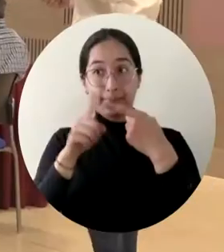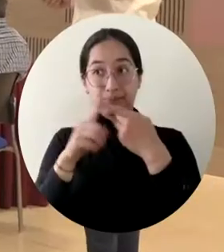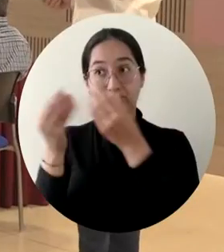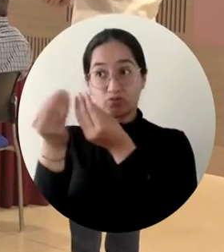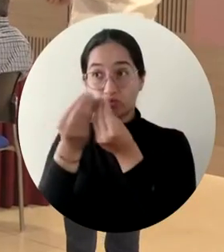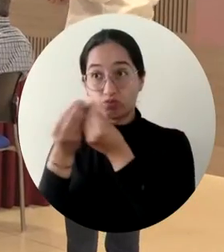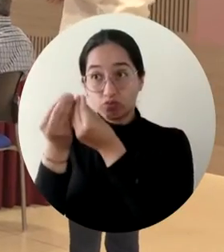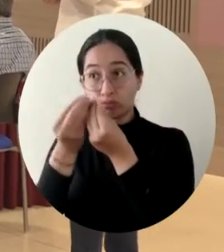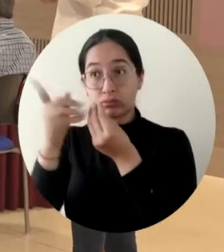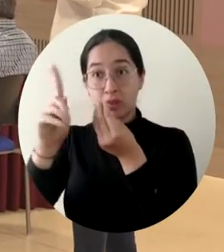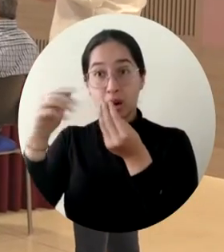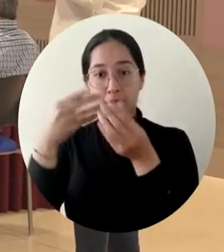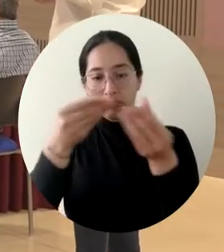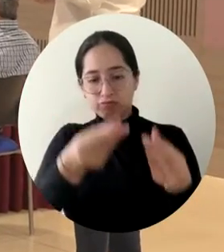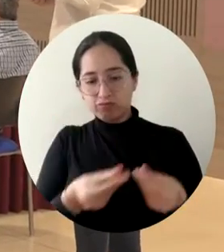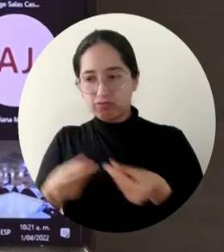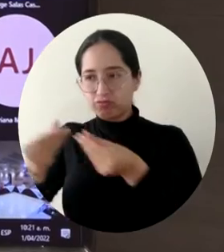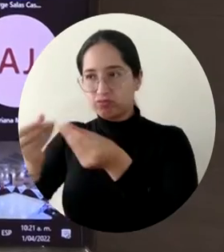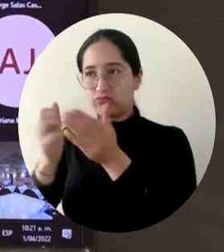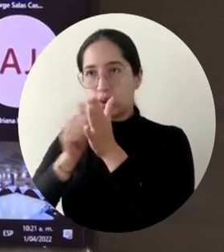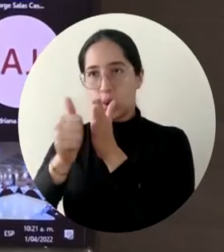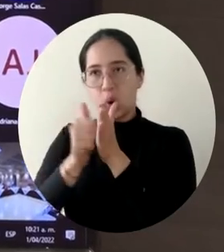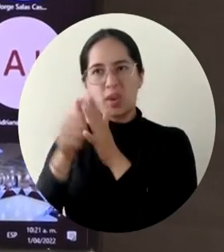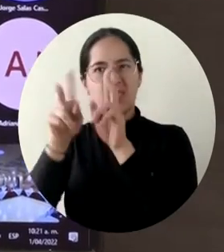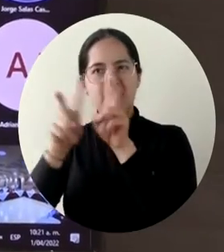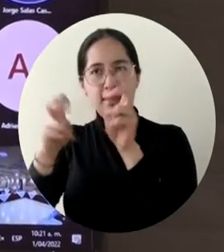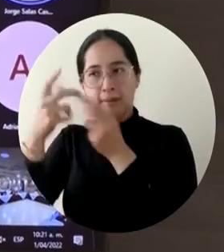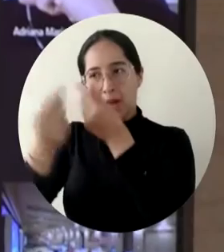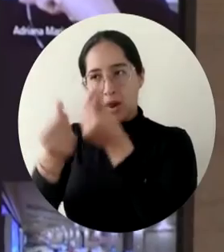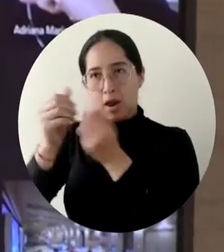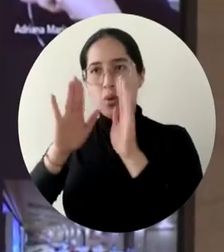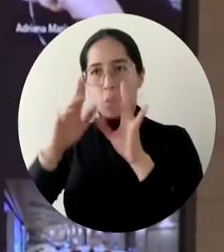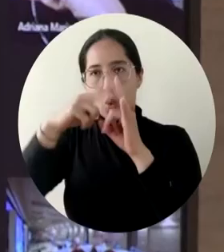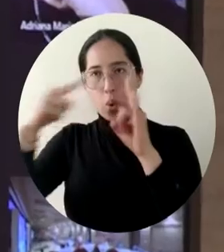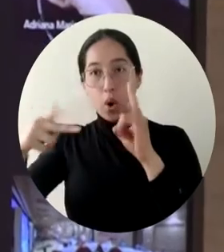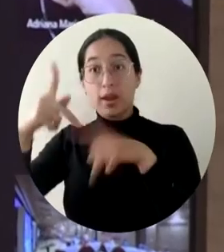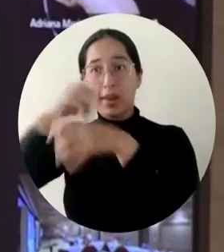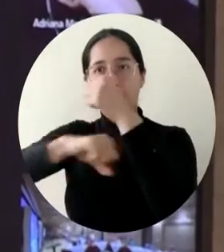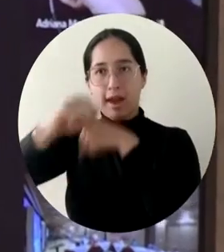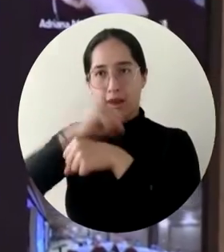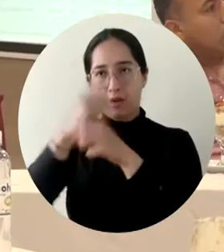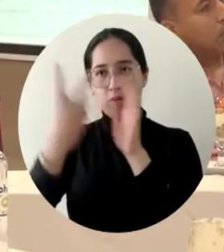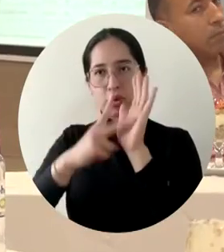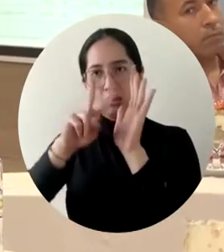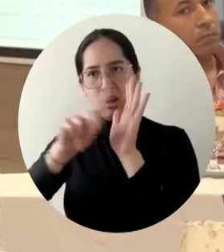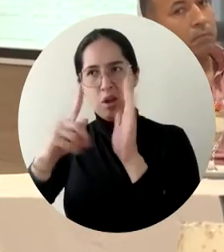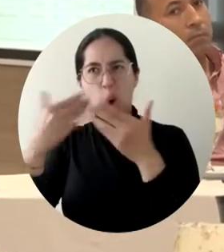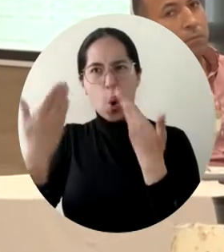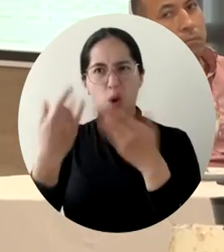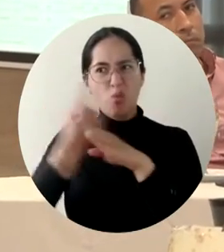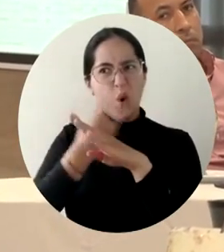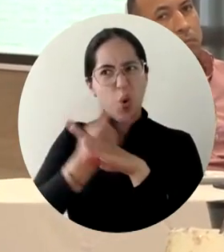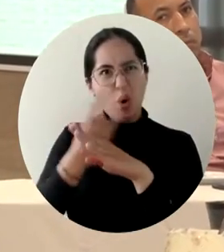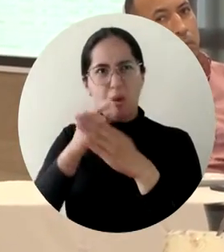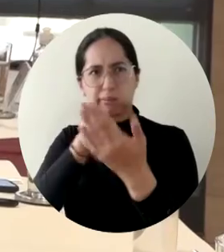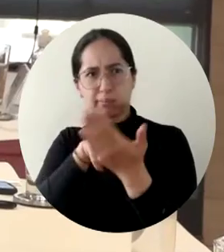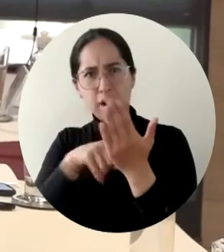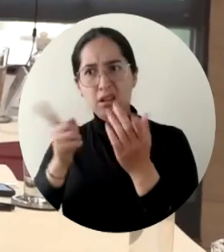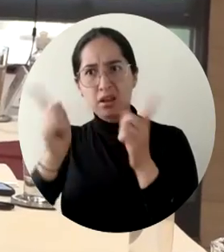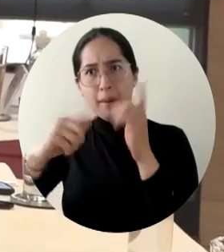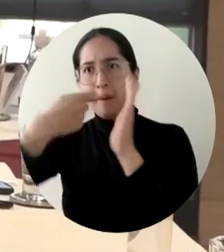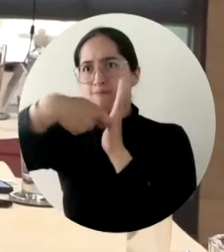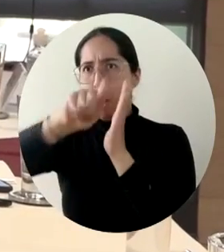En primer lugar, los consejeros recibieron el informe financiero de la Alma Mater correspondiente a la vigencia 2021 y fueron